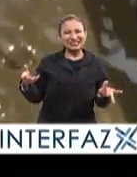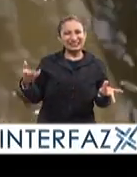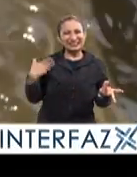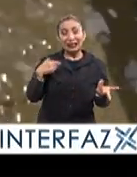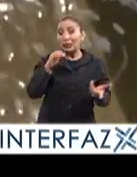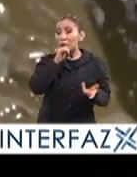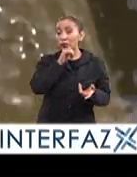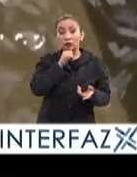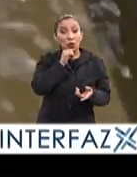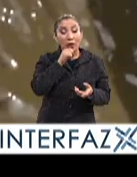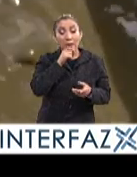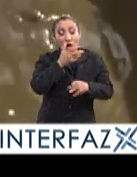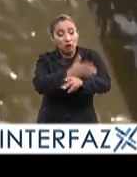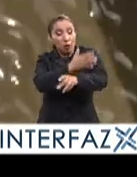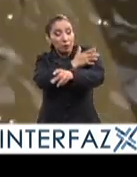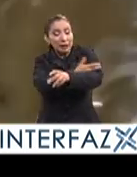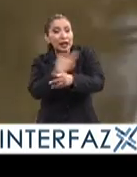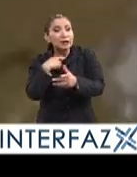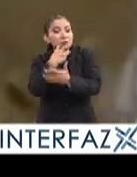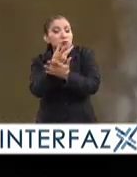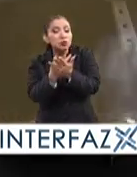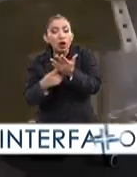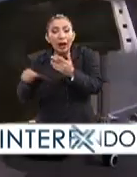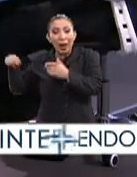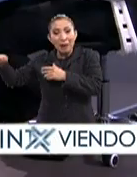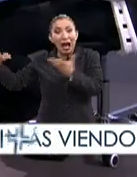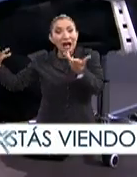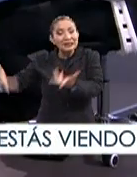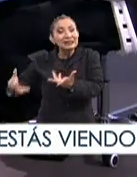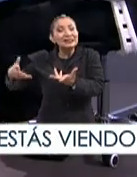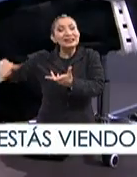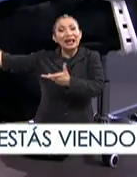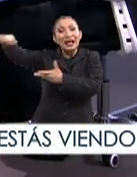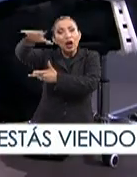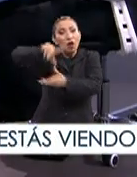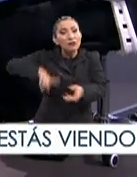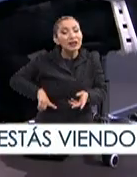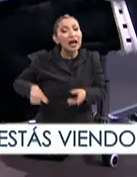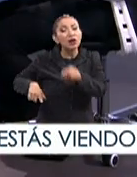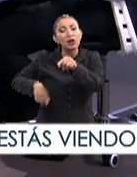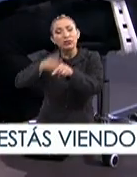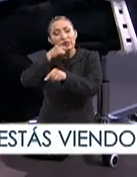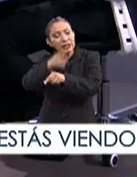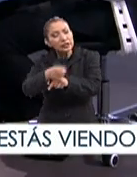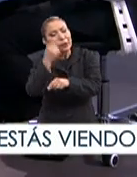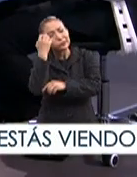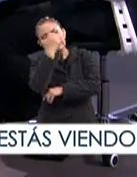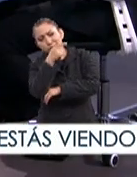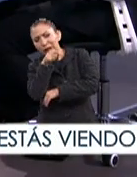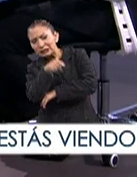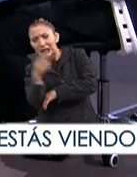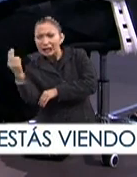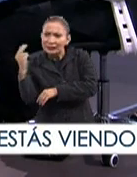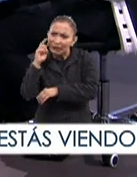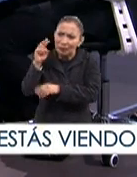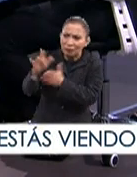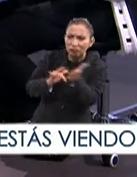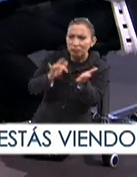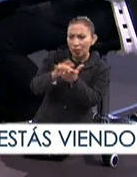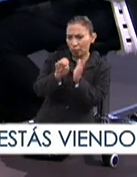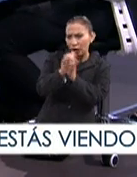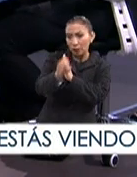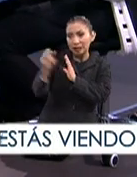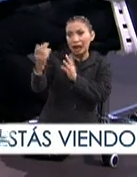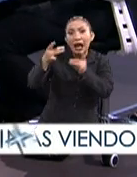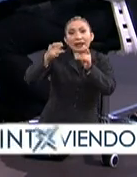un acompañamiento del otro brazo, que es la política pública, que es el Estado, el que nos dice o el que toma en cuenta esas necesidades, esa, por ejemplo,